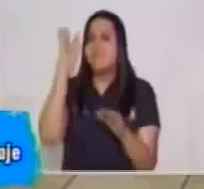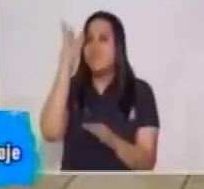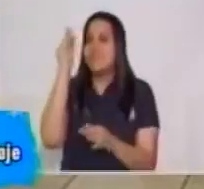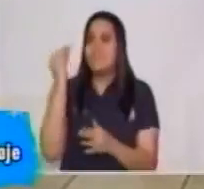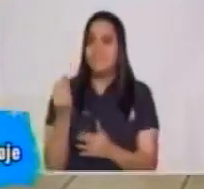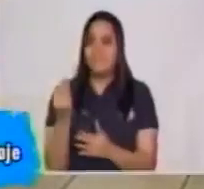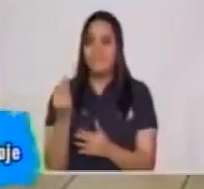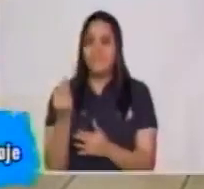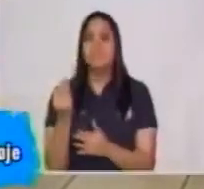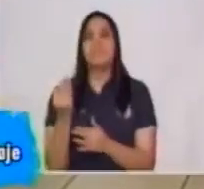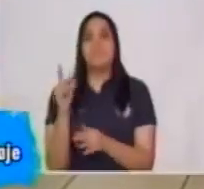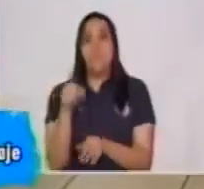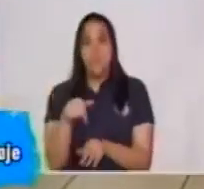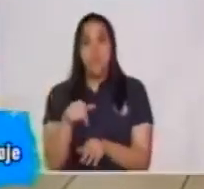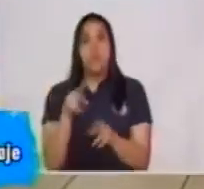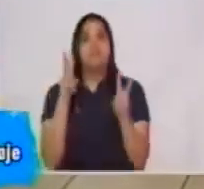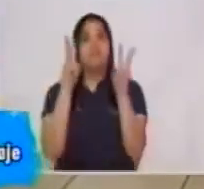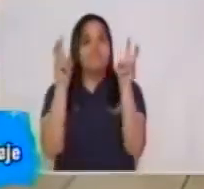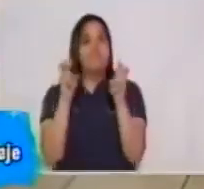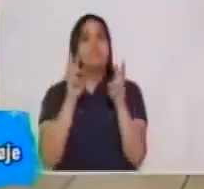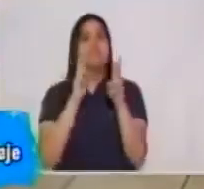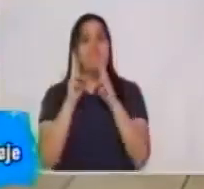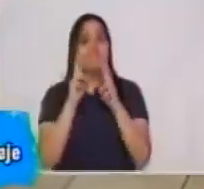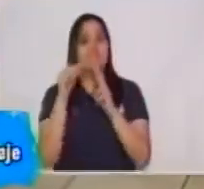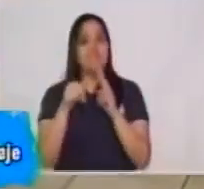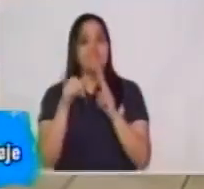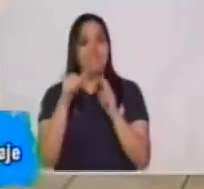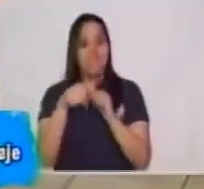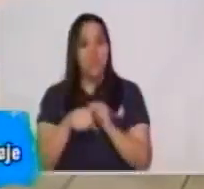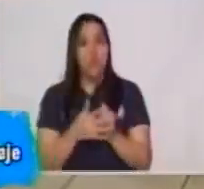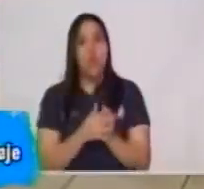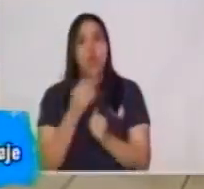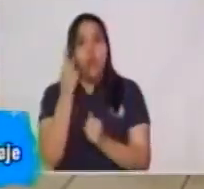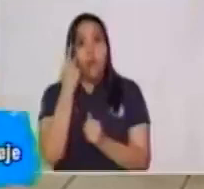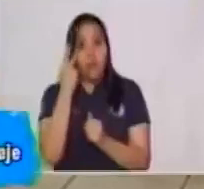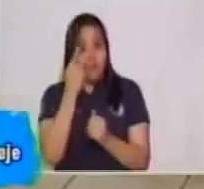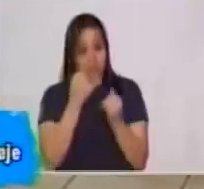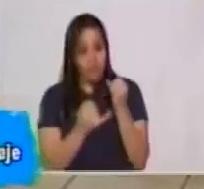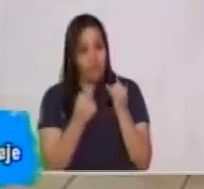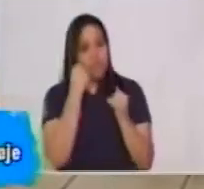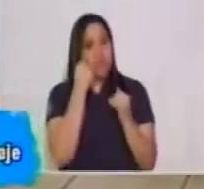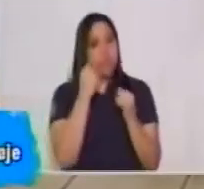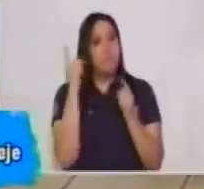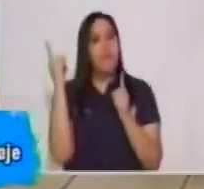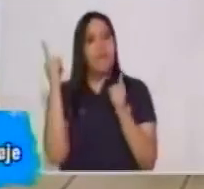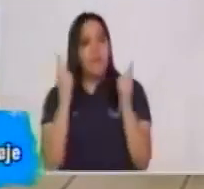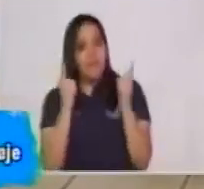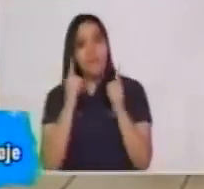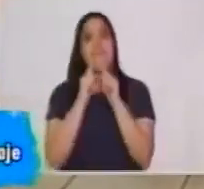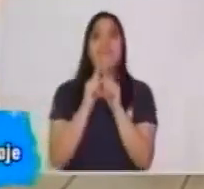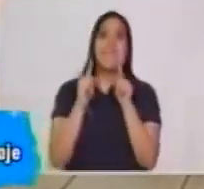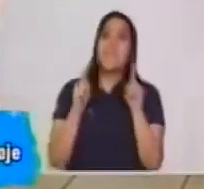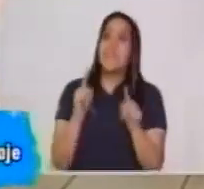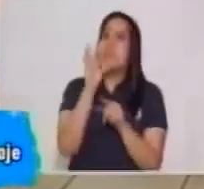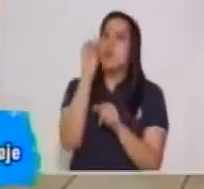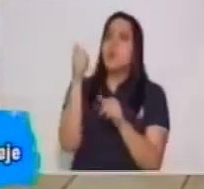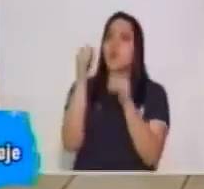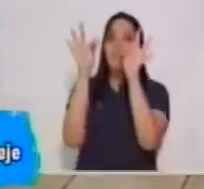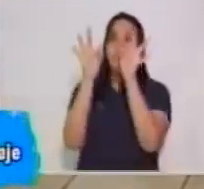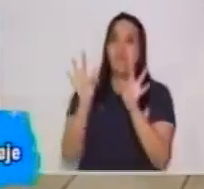Y eso está relacionado con el tema. Entonces, al final, veremos y estableceremos esas diferencias y otras formas de comunicación.